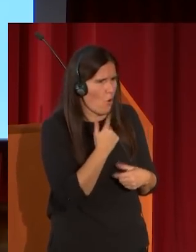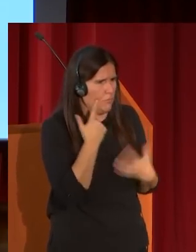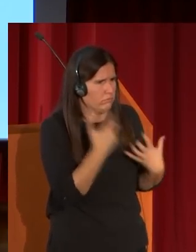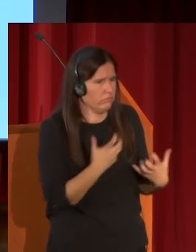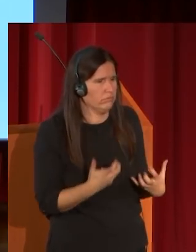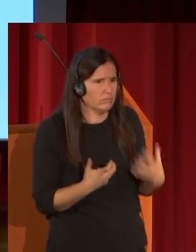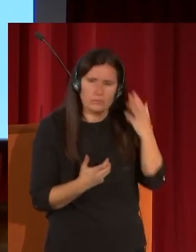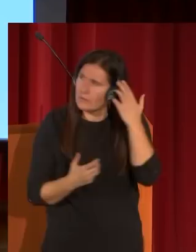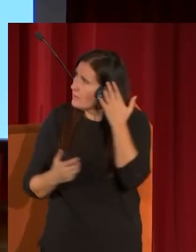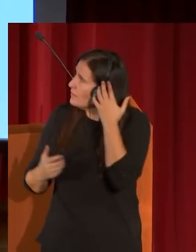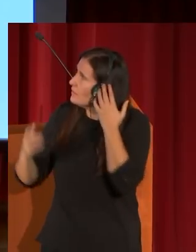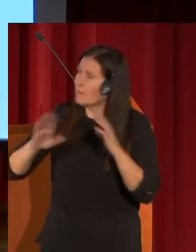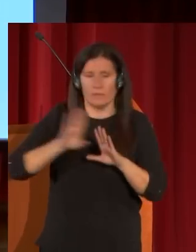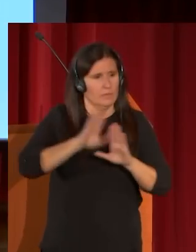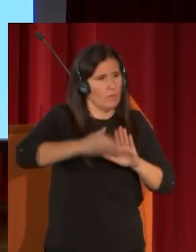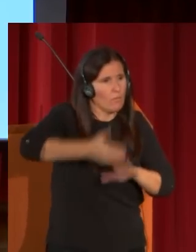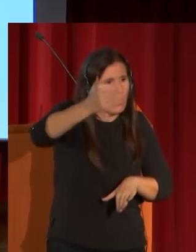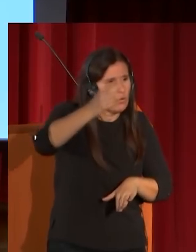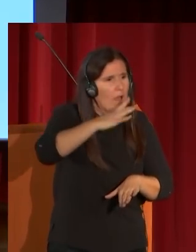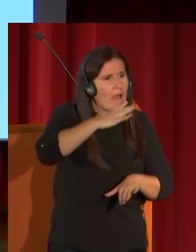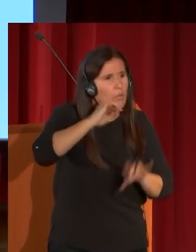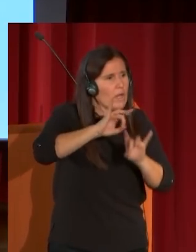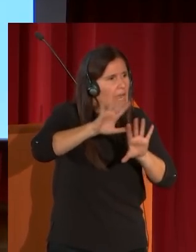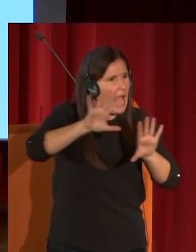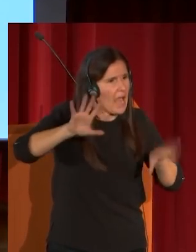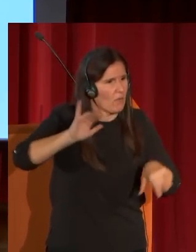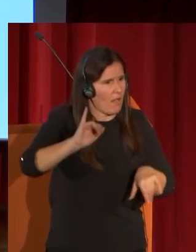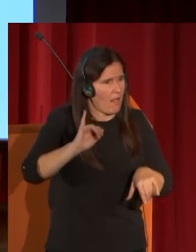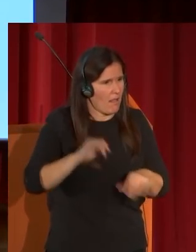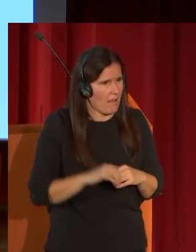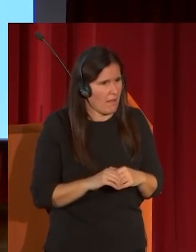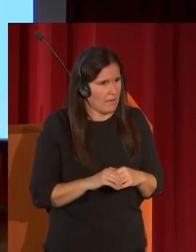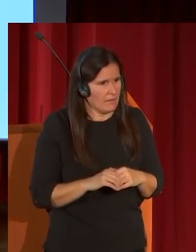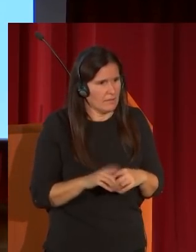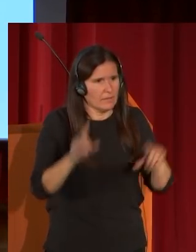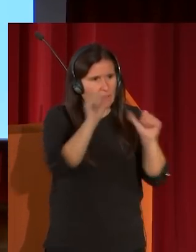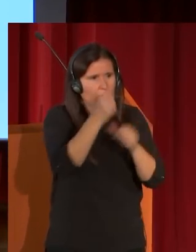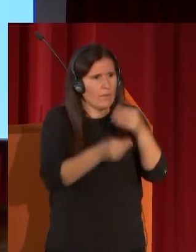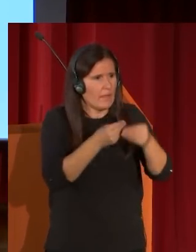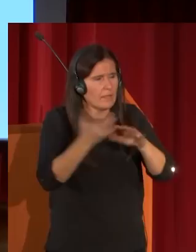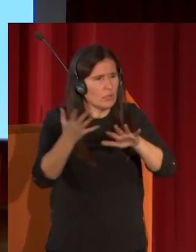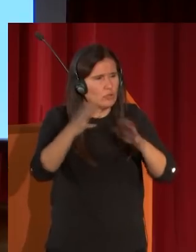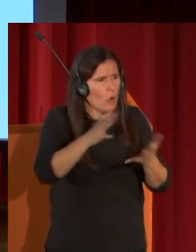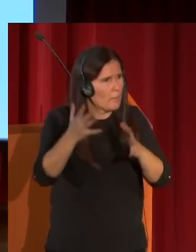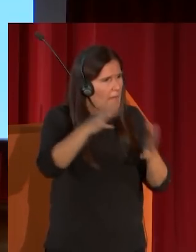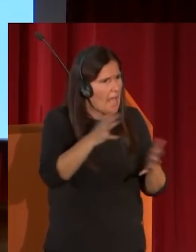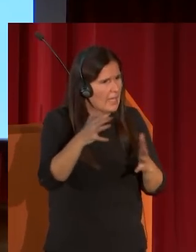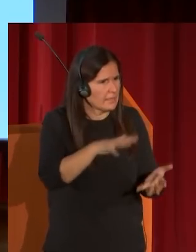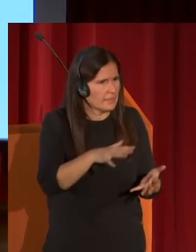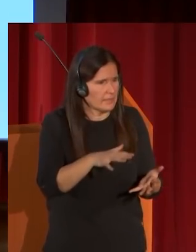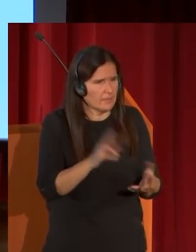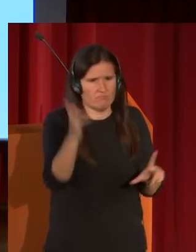claro de la pared azulado claro esta manera de hacer como ven todas las sombras y con esta soltura